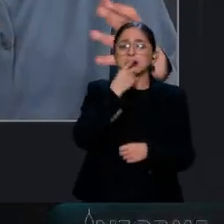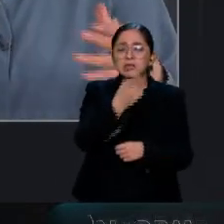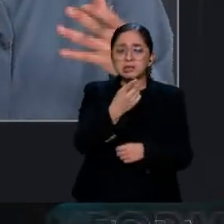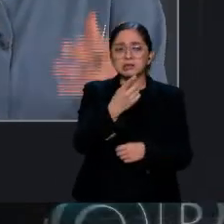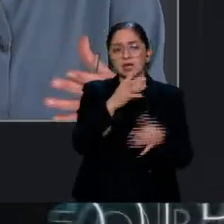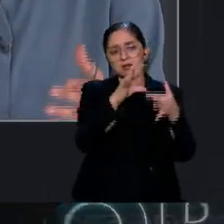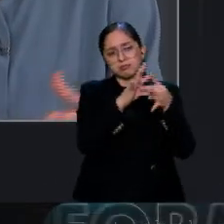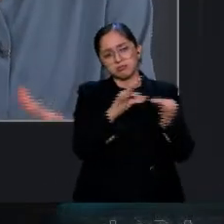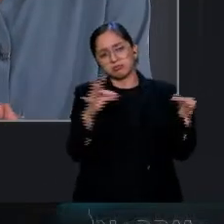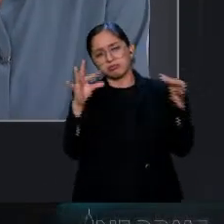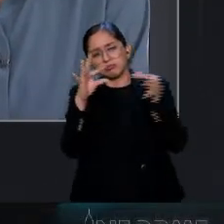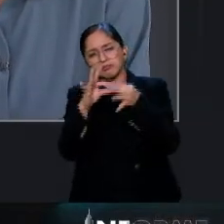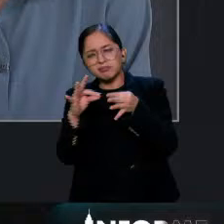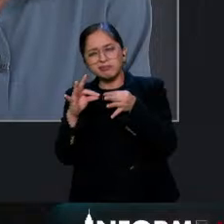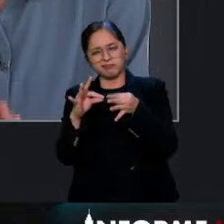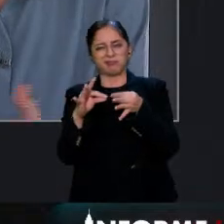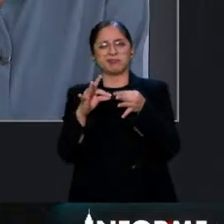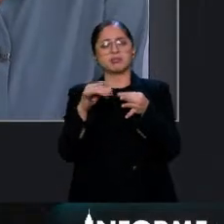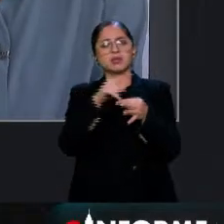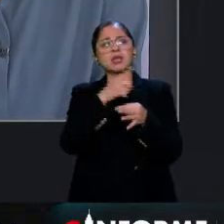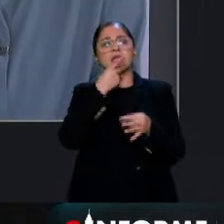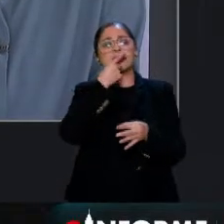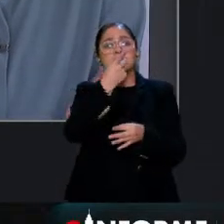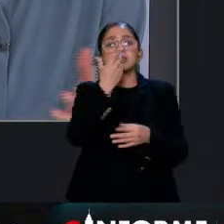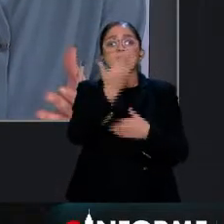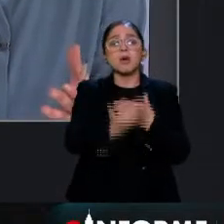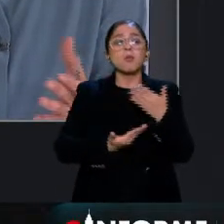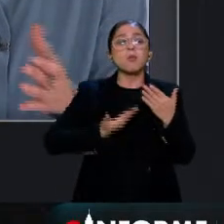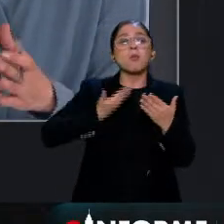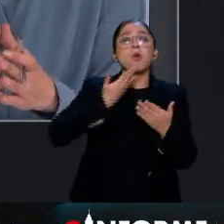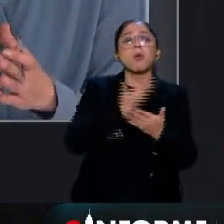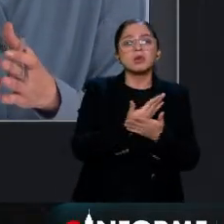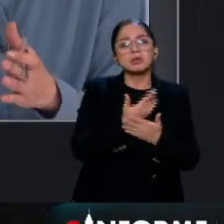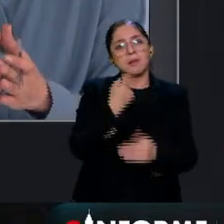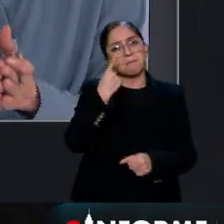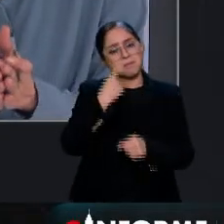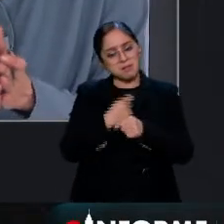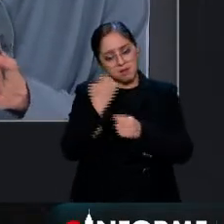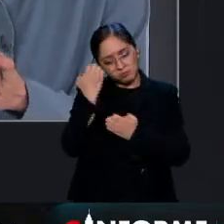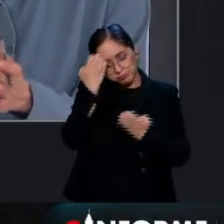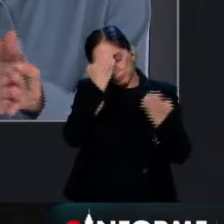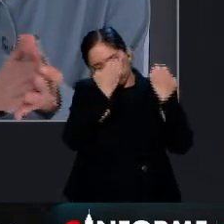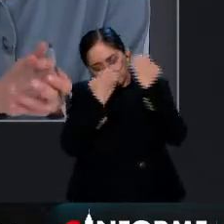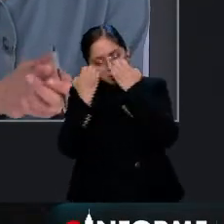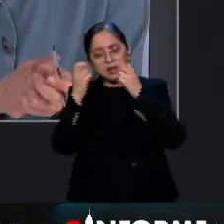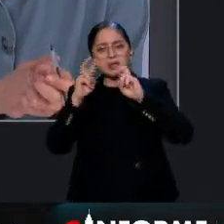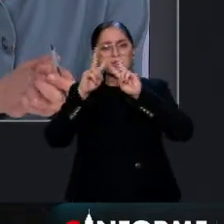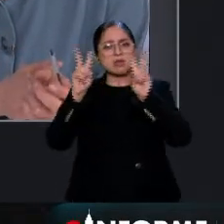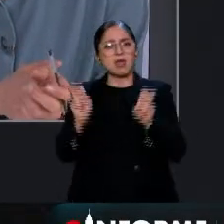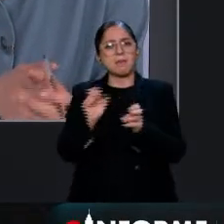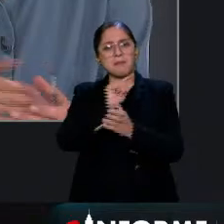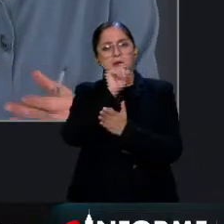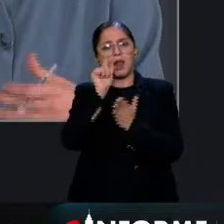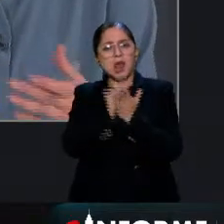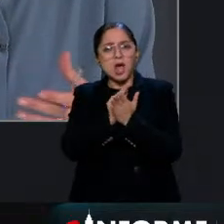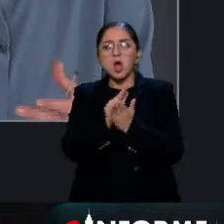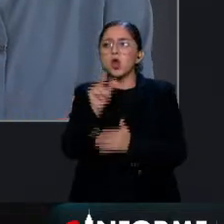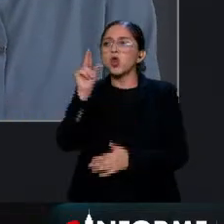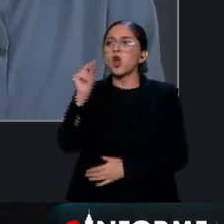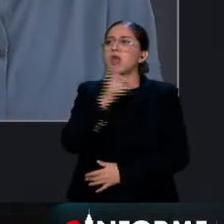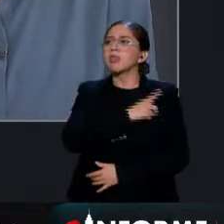con otras cosas que escuchamos anteriormente, que la propuesta debe analizarse con argumentos legales y no caer en un discurso